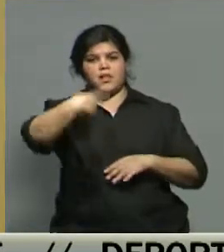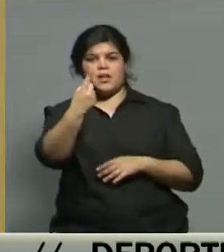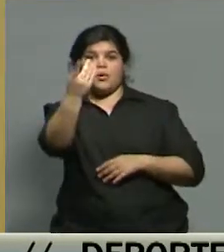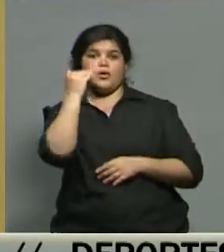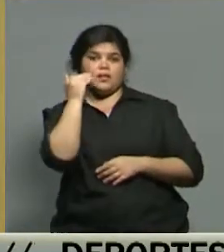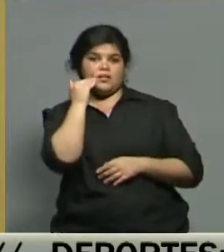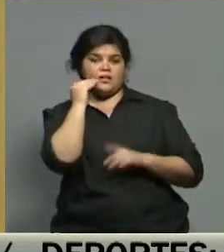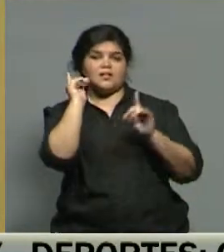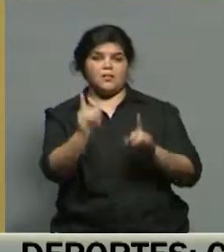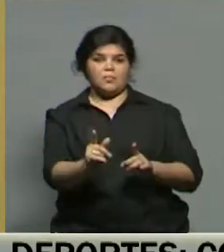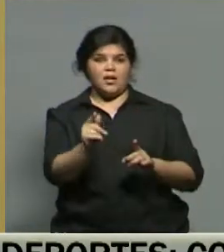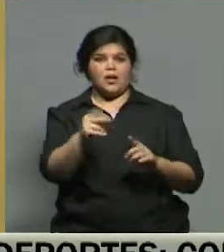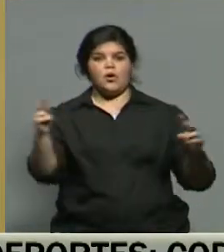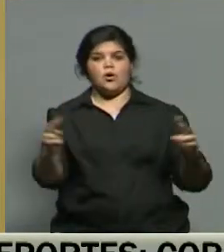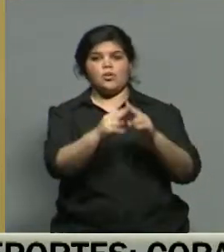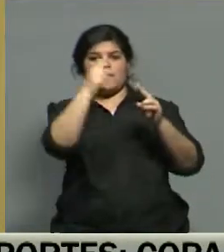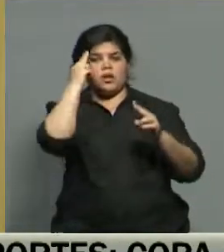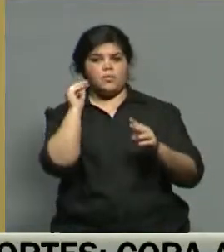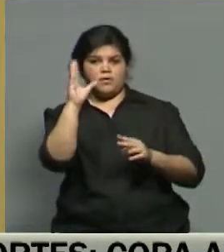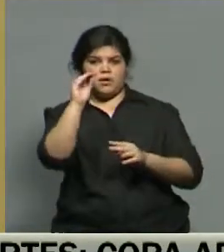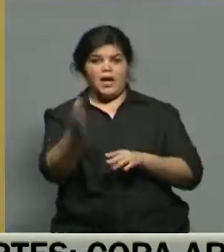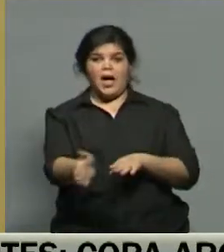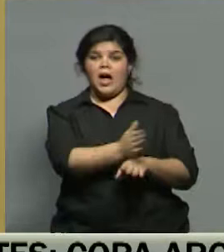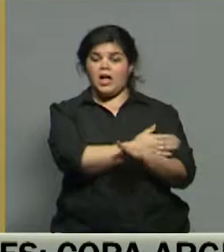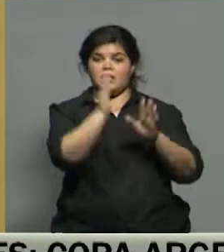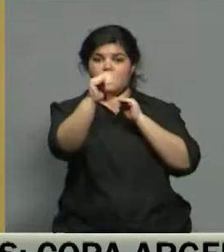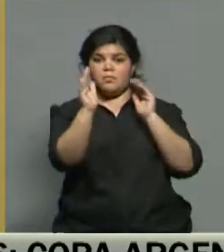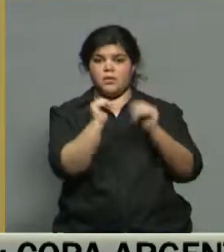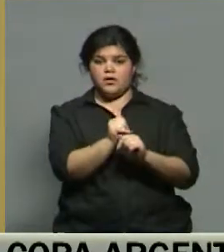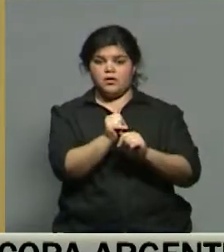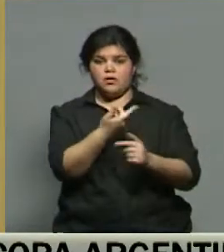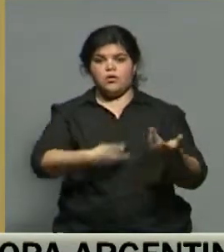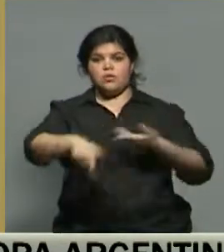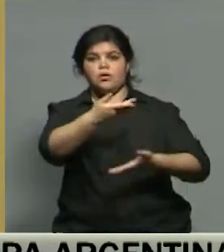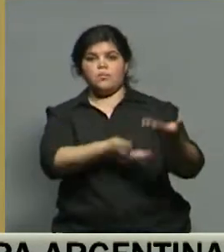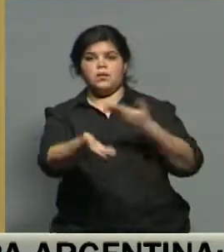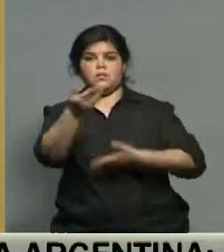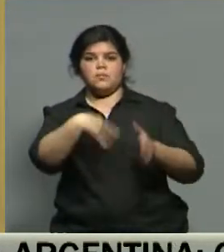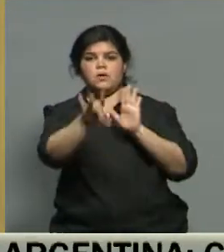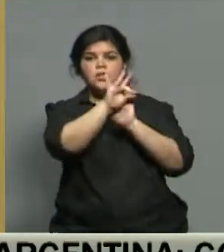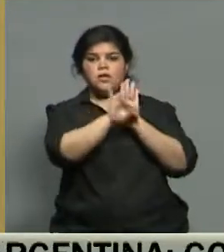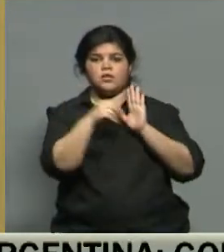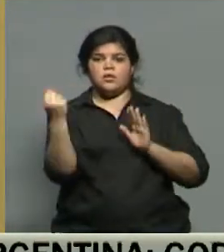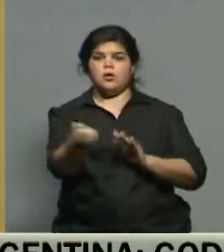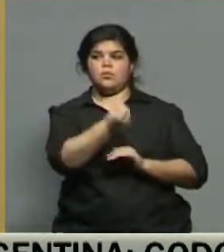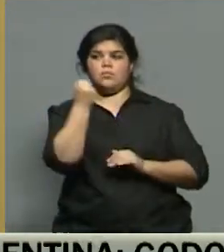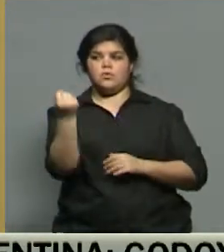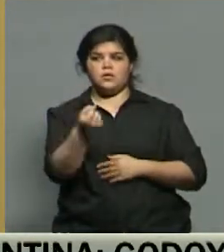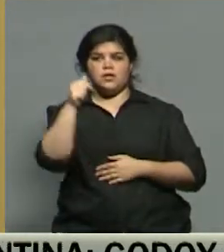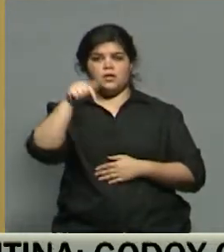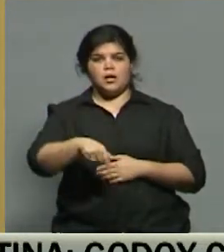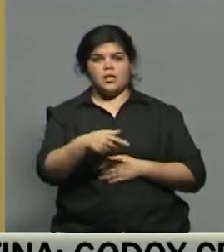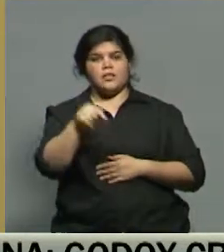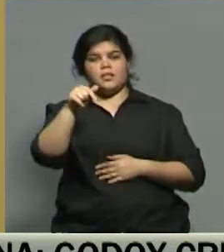seguramente nosotros cuando nos reencontramos a las 21. Antes de despedirnos, compartimos los datos importantes en el cierre de la